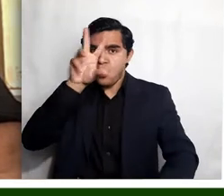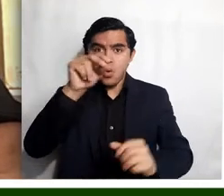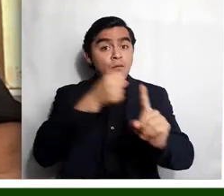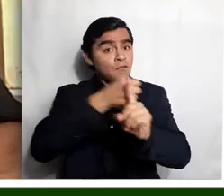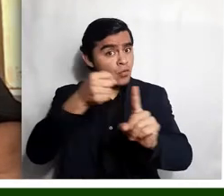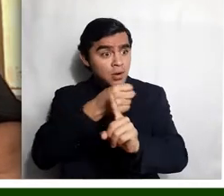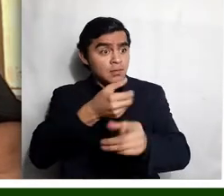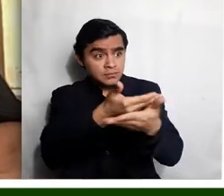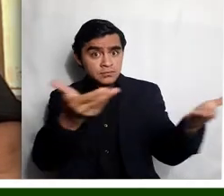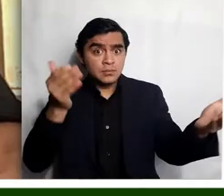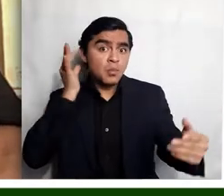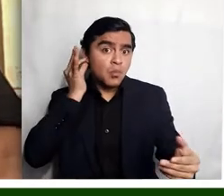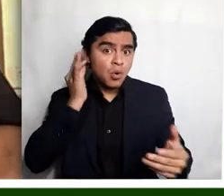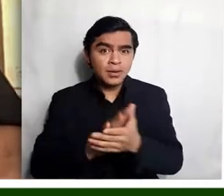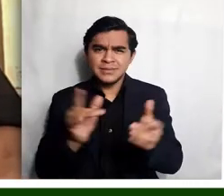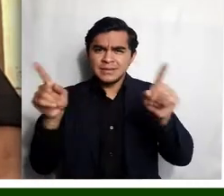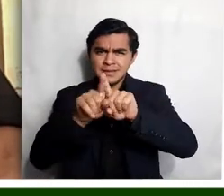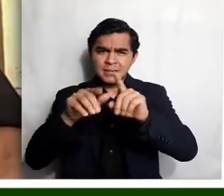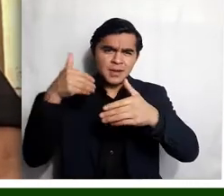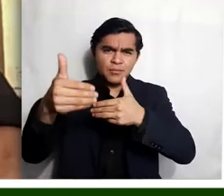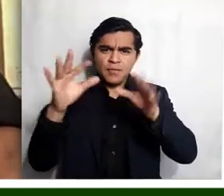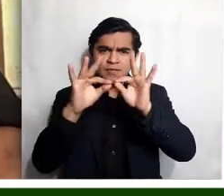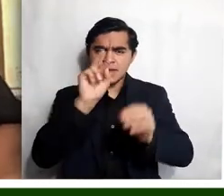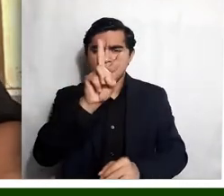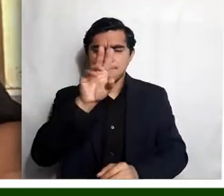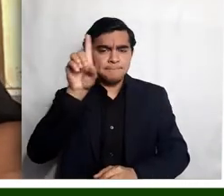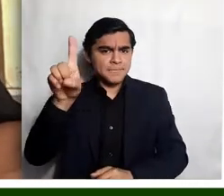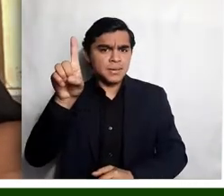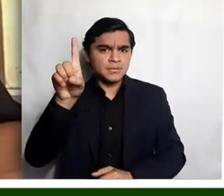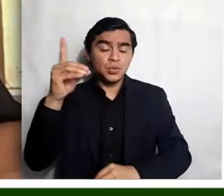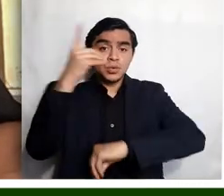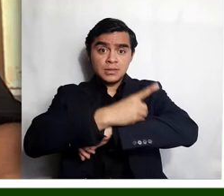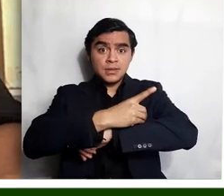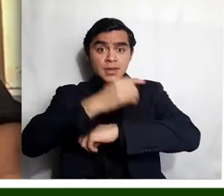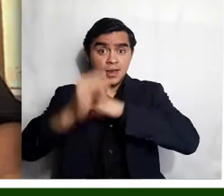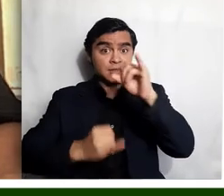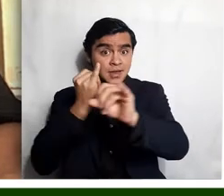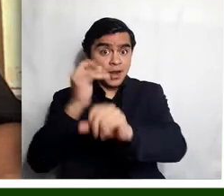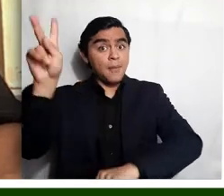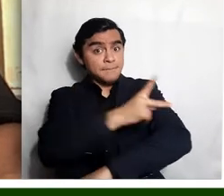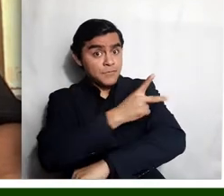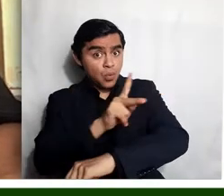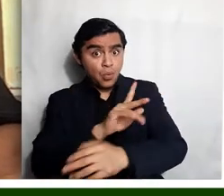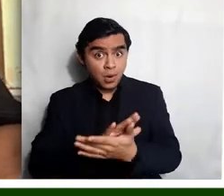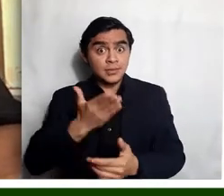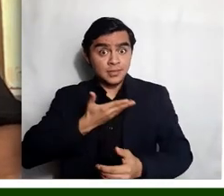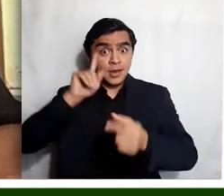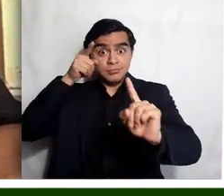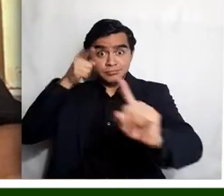contra las mujeres. También el 21 se celebra el Día Internacional de la Poesía, hay un día